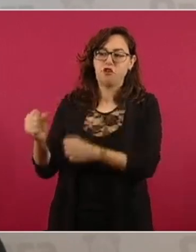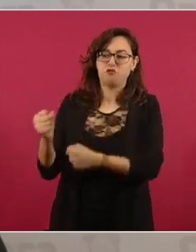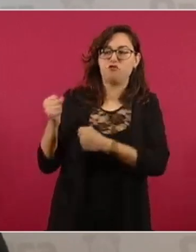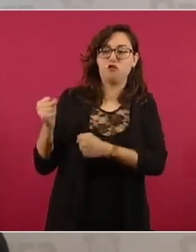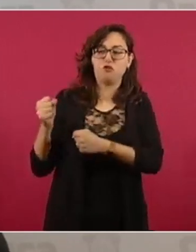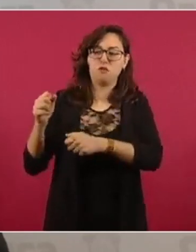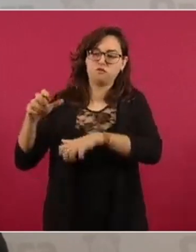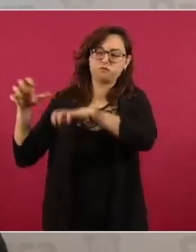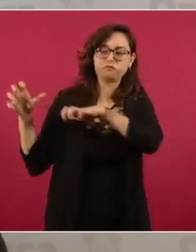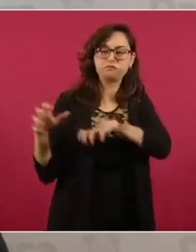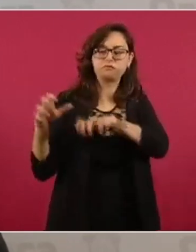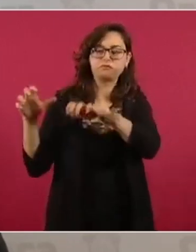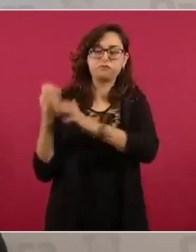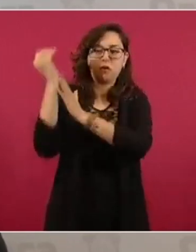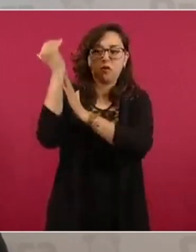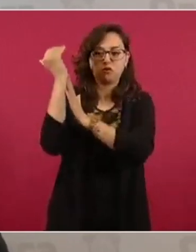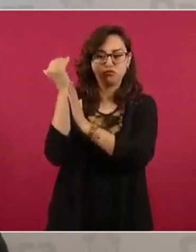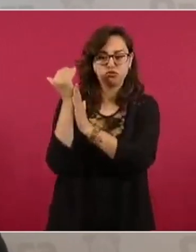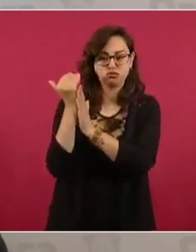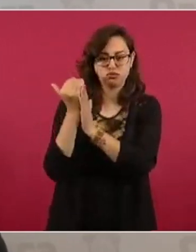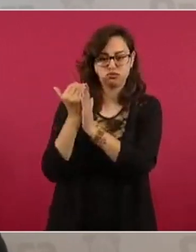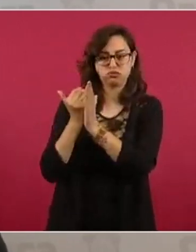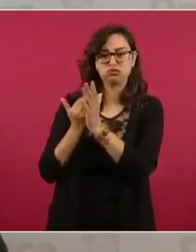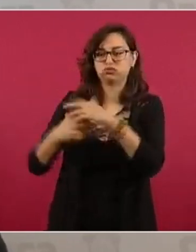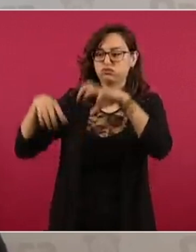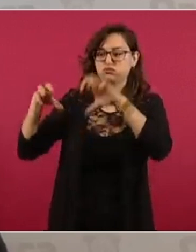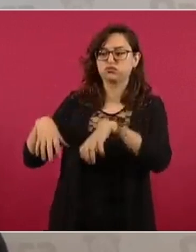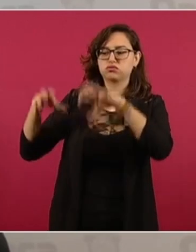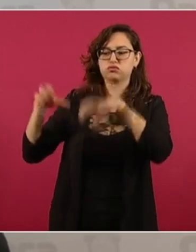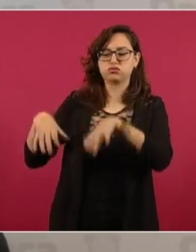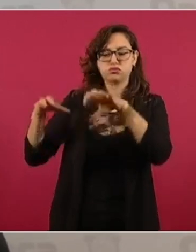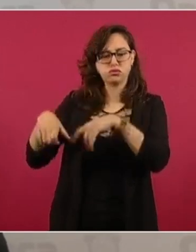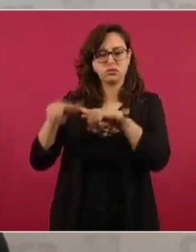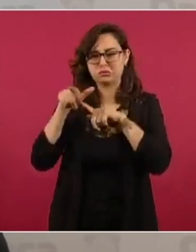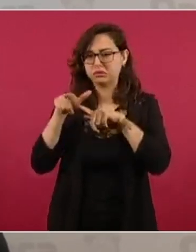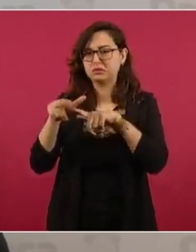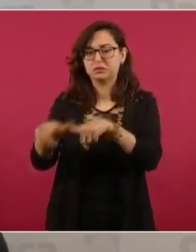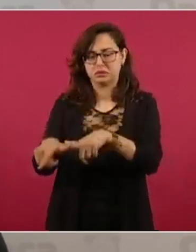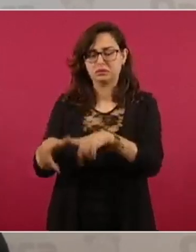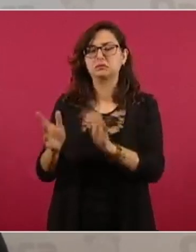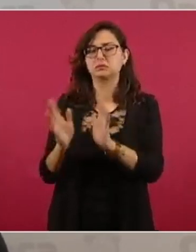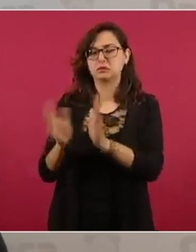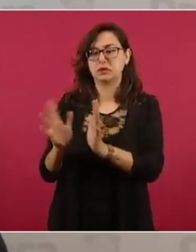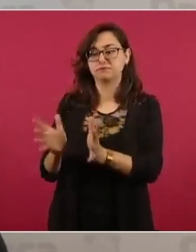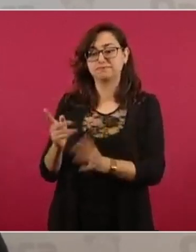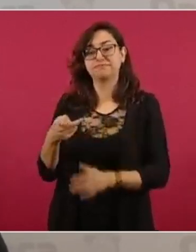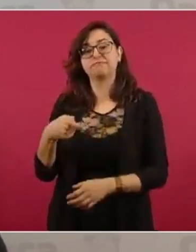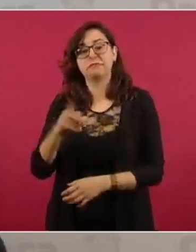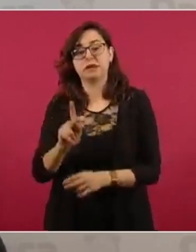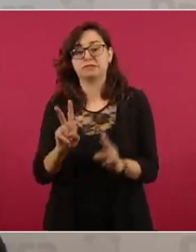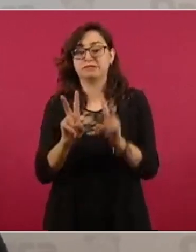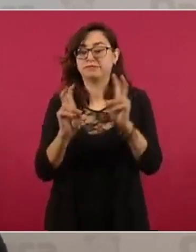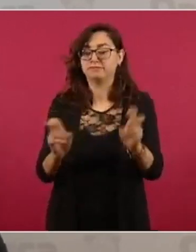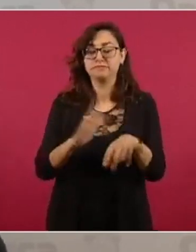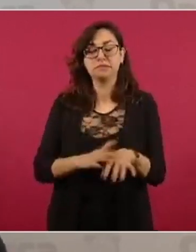En el tema y la parte más relevante de las vidas de las personas, podemos